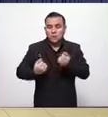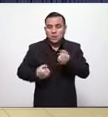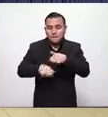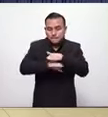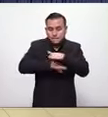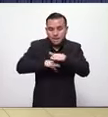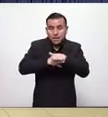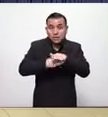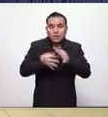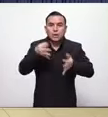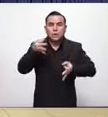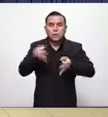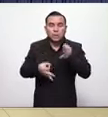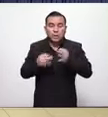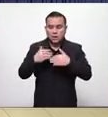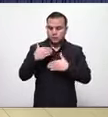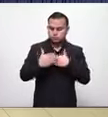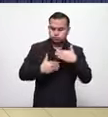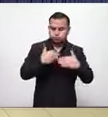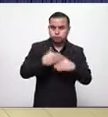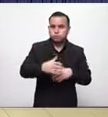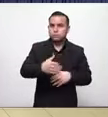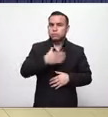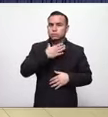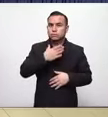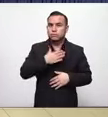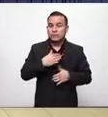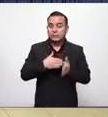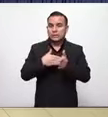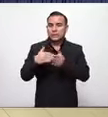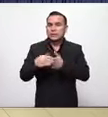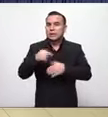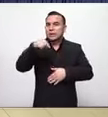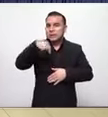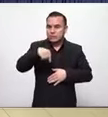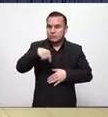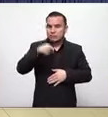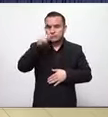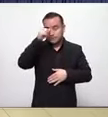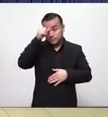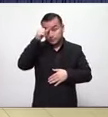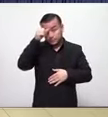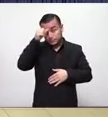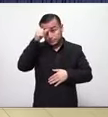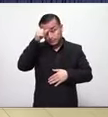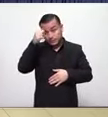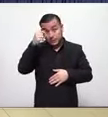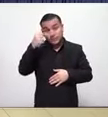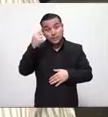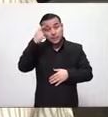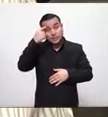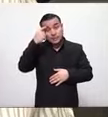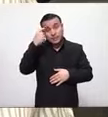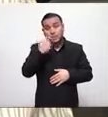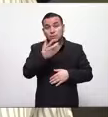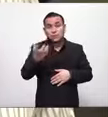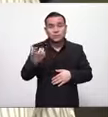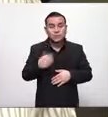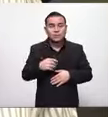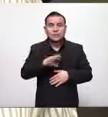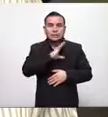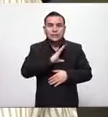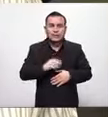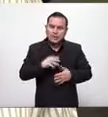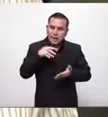seguridad a este proceso complejo que vamos a iniciar pero creo que la gran mayoría de